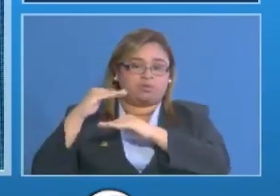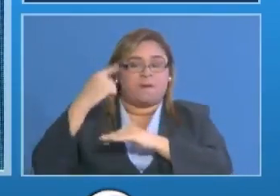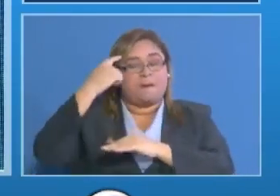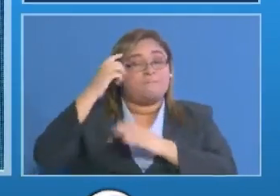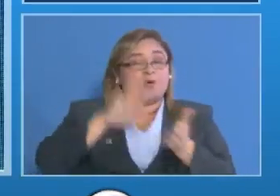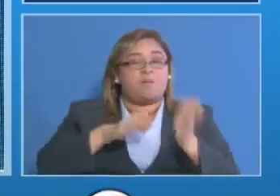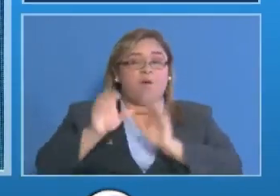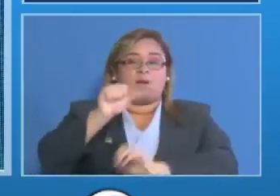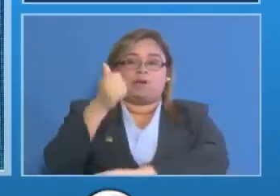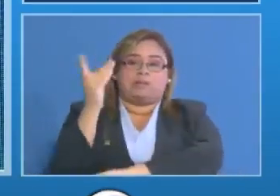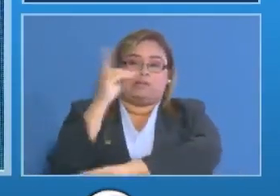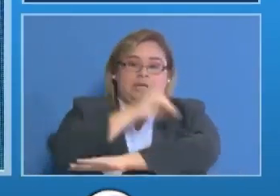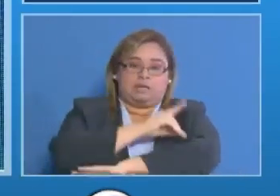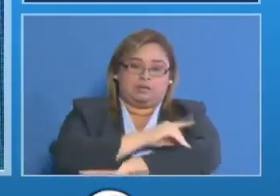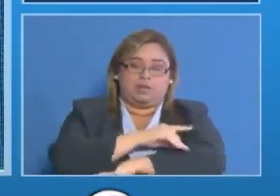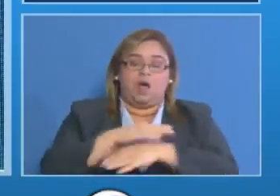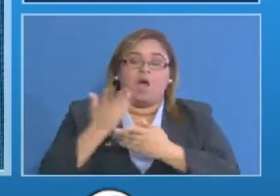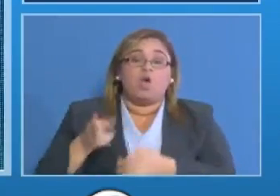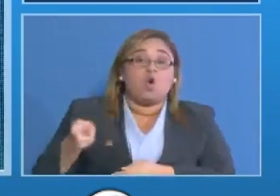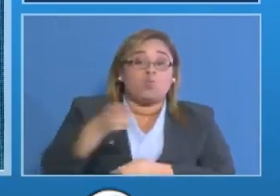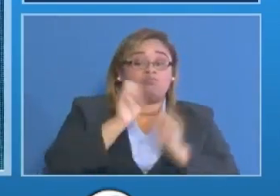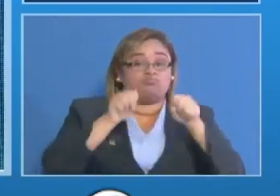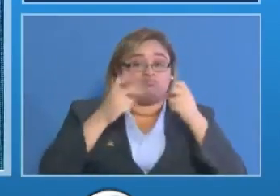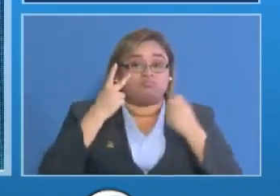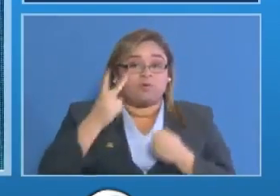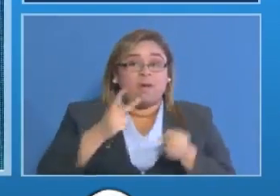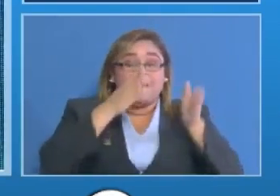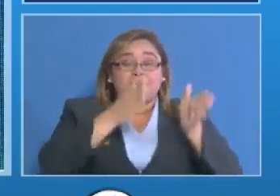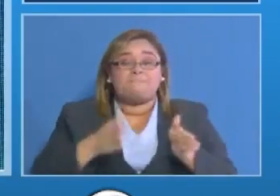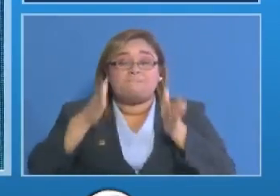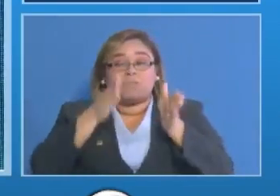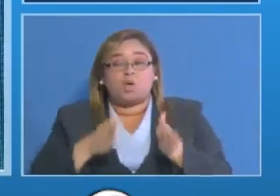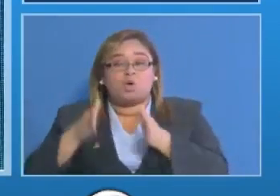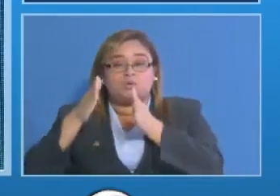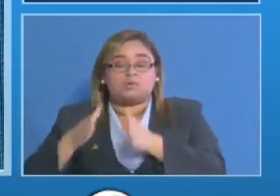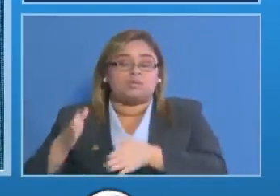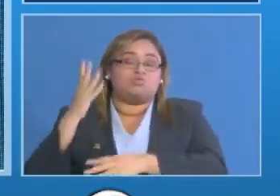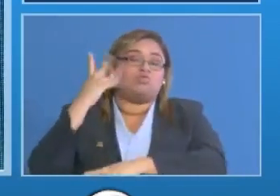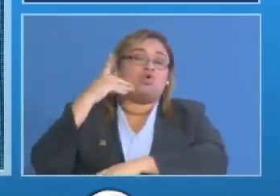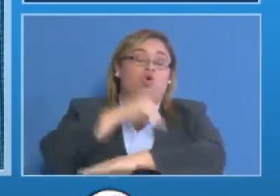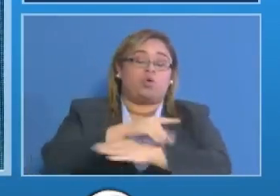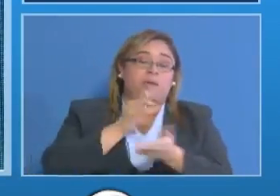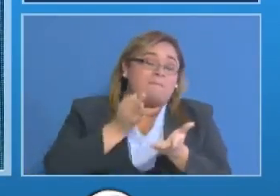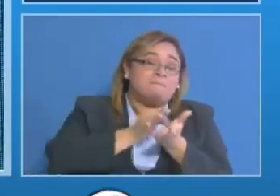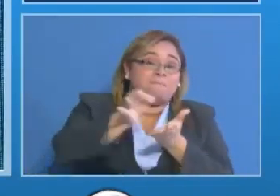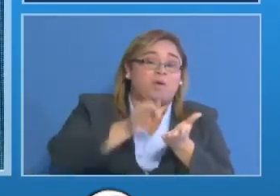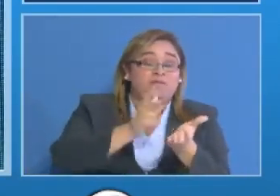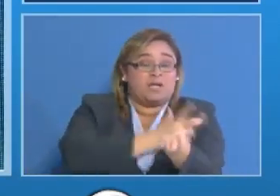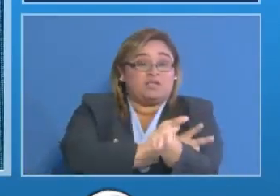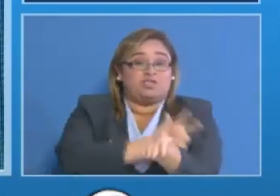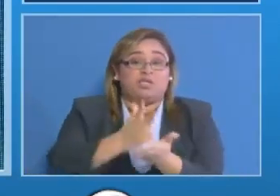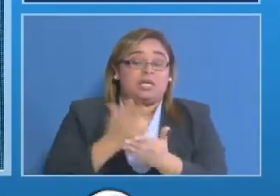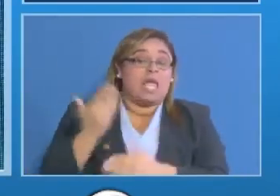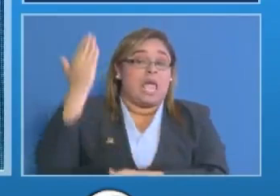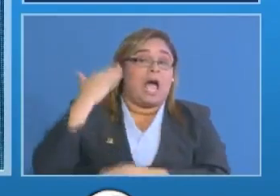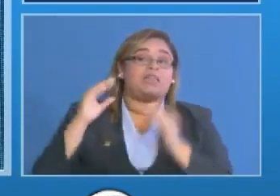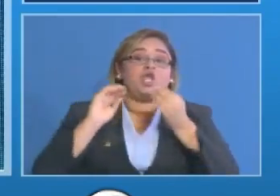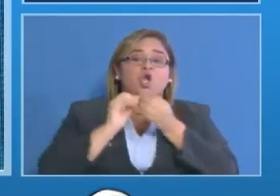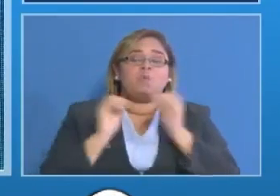10 días y como ustedes han podido ver son procesos muy dinámicos provincias por ejemplo como Chiriquí que no marcaba